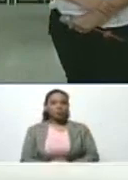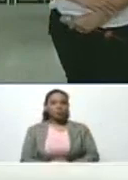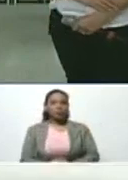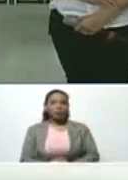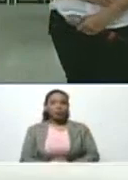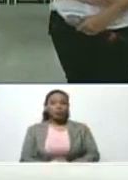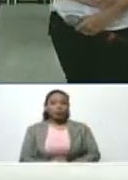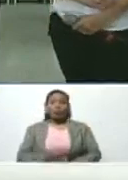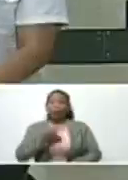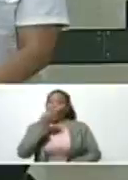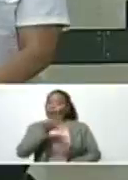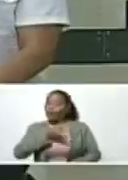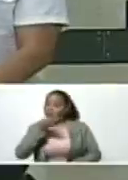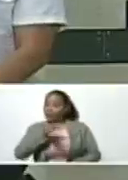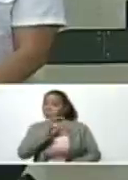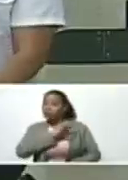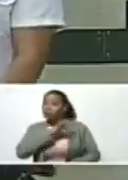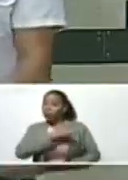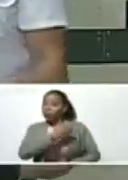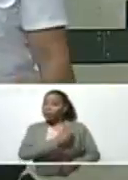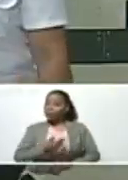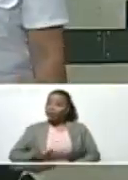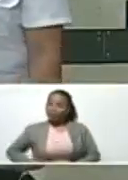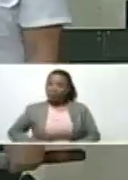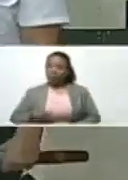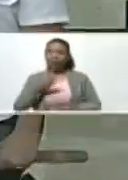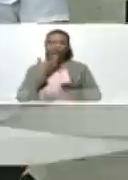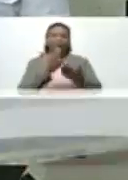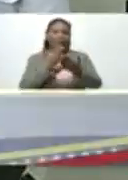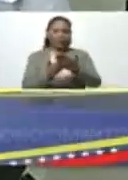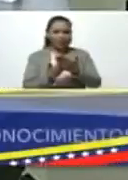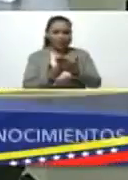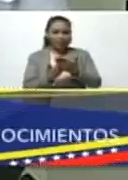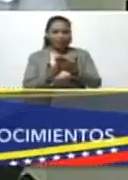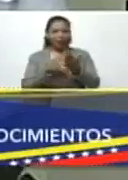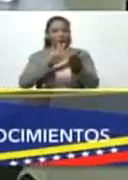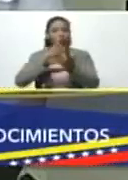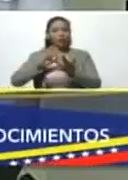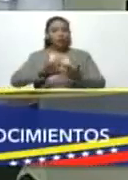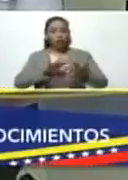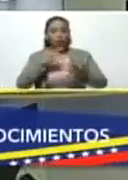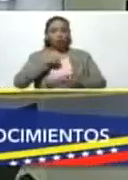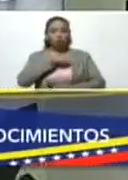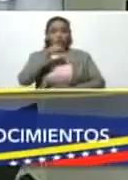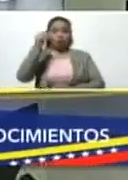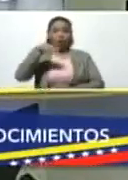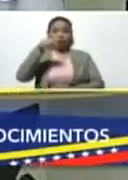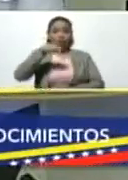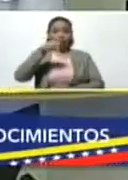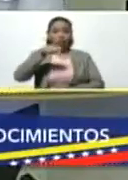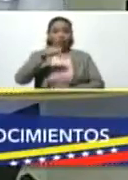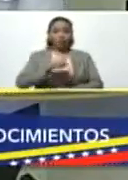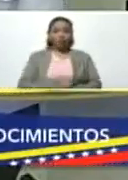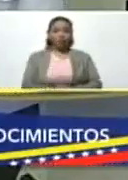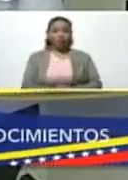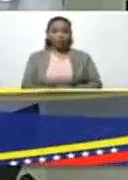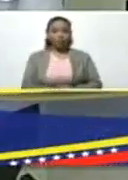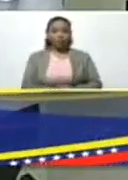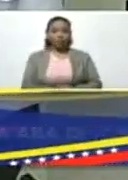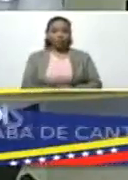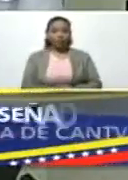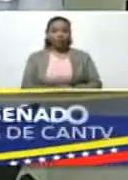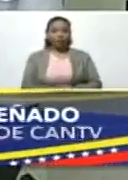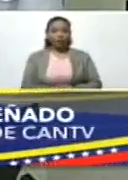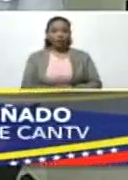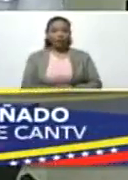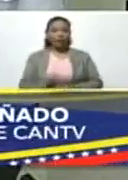Muy buenas tardes, señor presidente. Muchísimas gracias por el pase. Nos encontramos aquí en el Polo